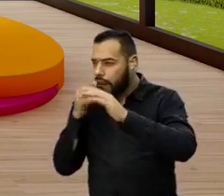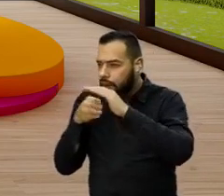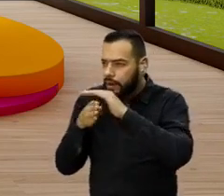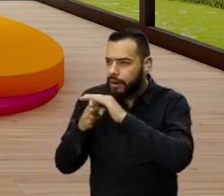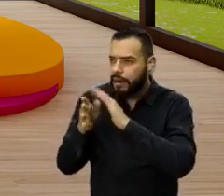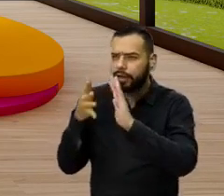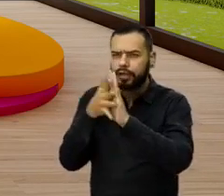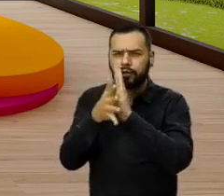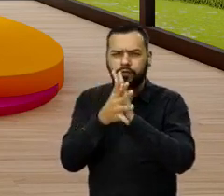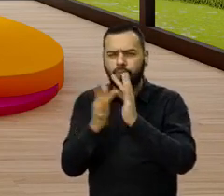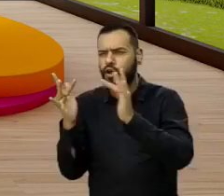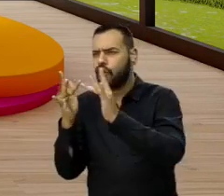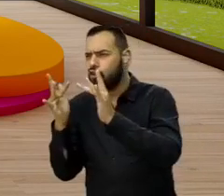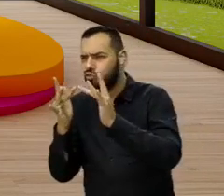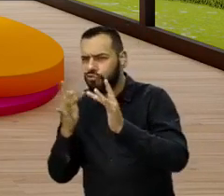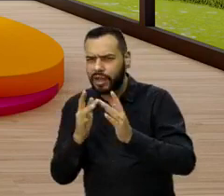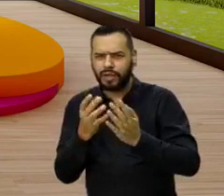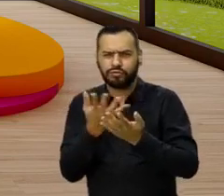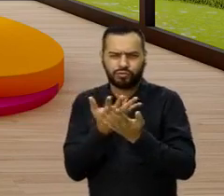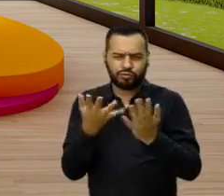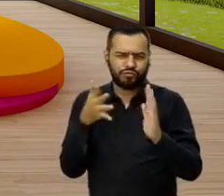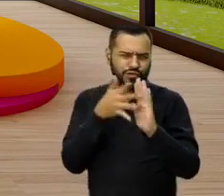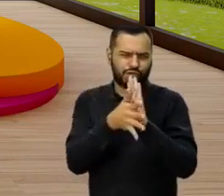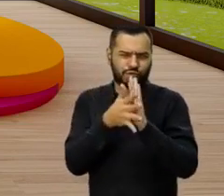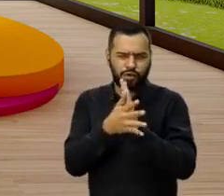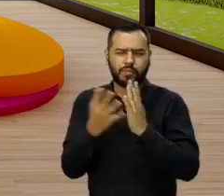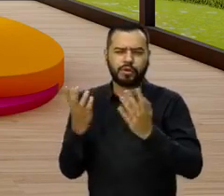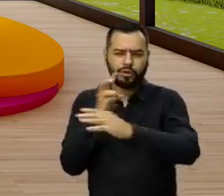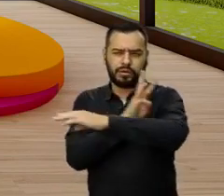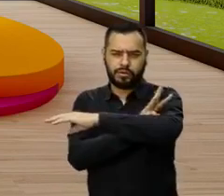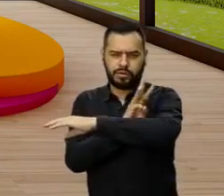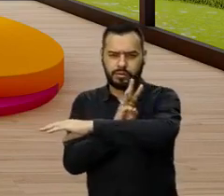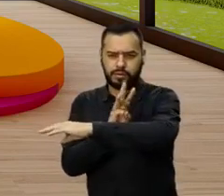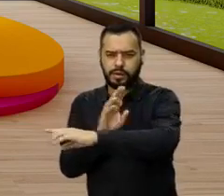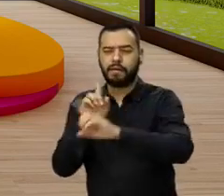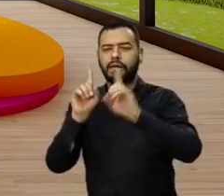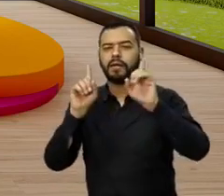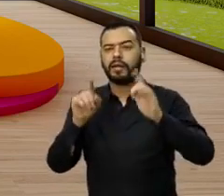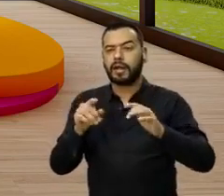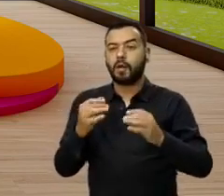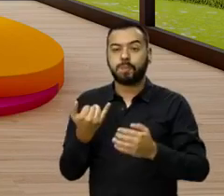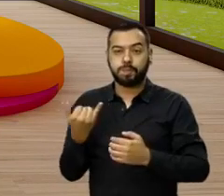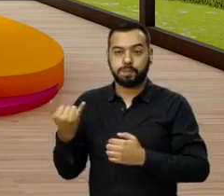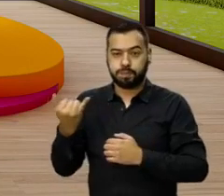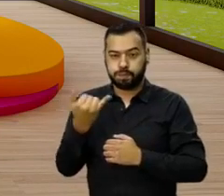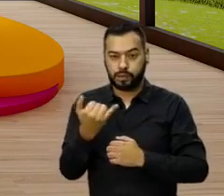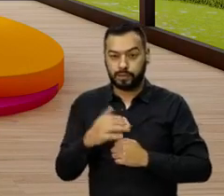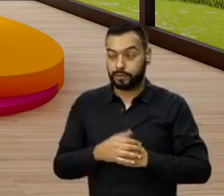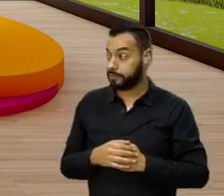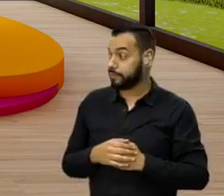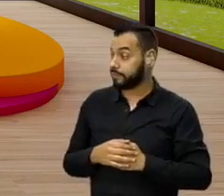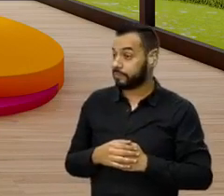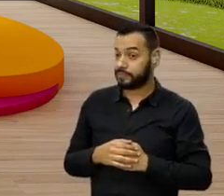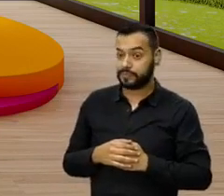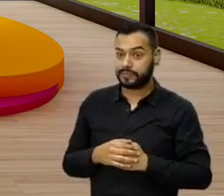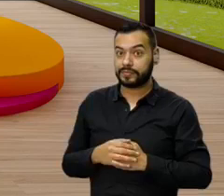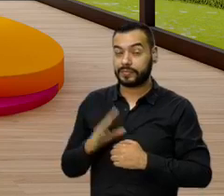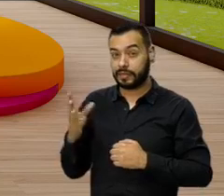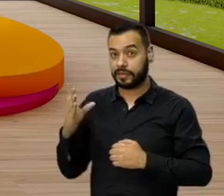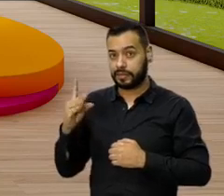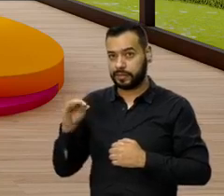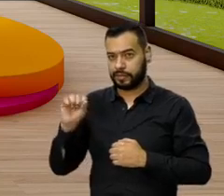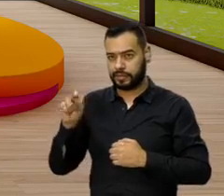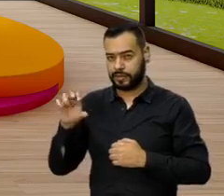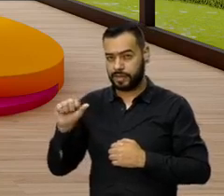encontrar todos los datos de contacto, también obviamente pues por la página web, allí también van a poder encontrarlos. Andrea, muchísimas gracias por